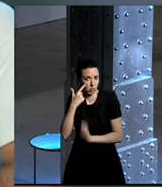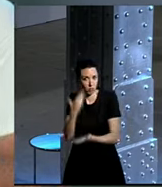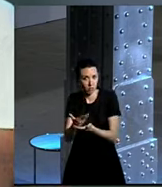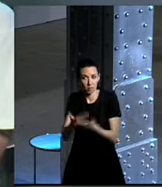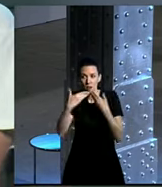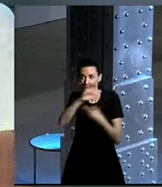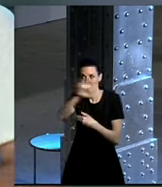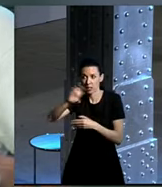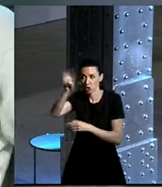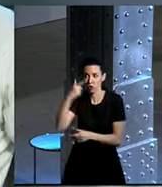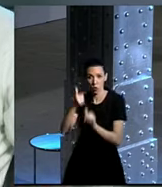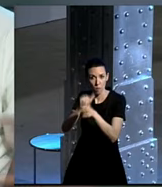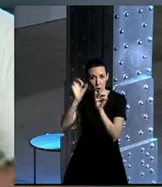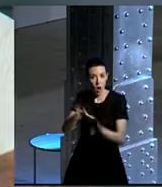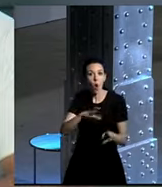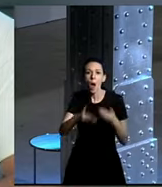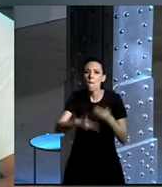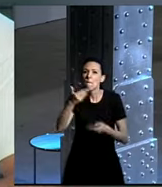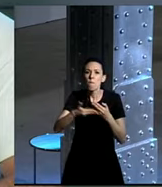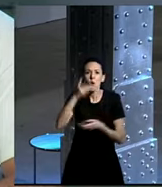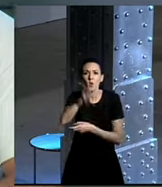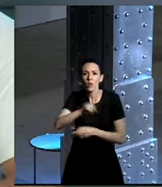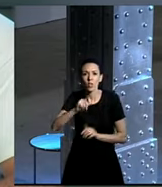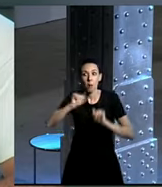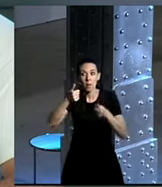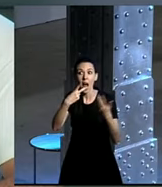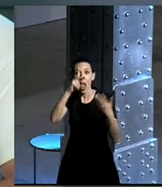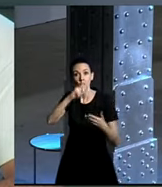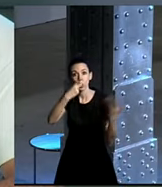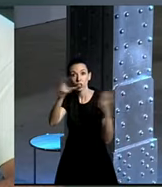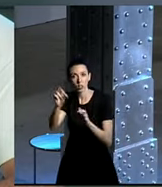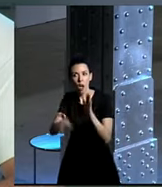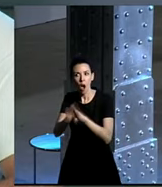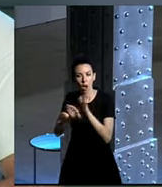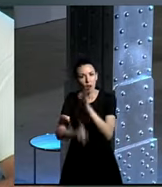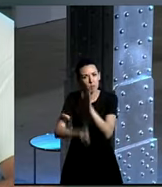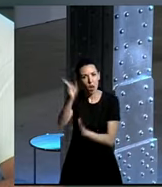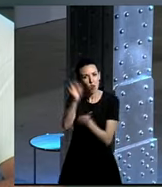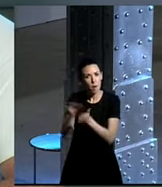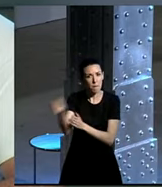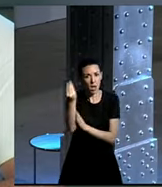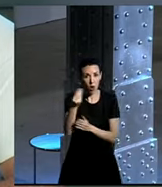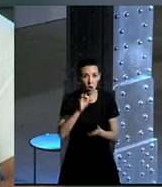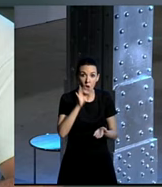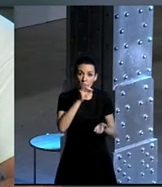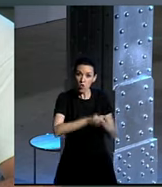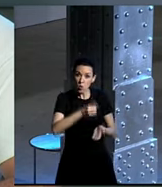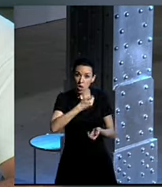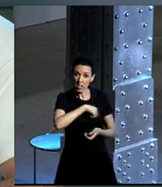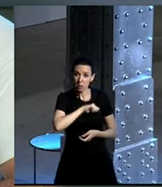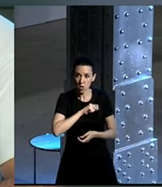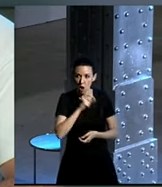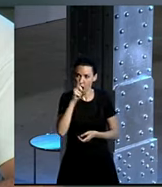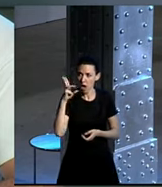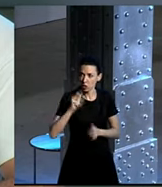Entonces, no es una moda porque esas ciudades que empezaron en los 70 siguen avanzando en ese tema, en hacer mejores ciudades. Las ciudades españolas que empezaron hace más